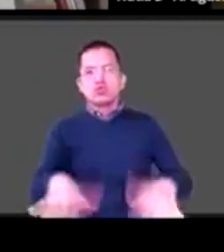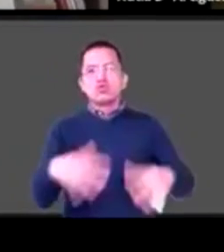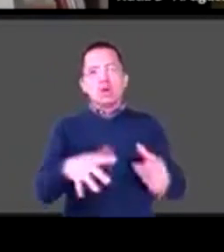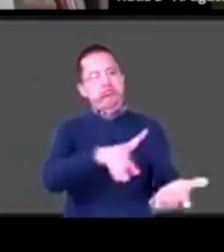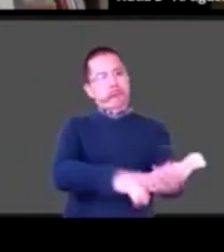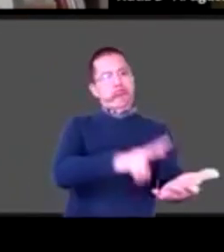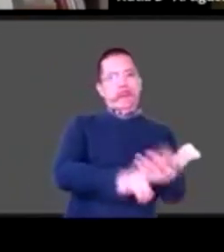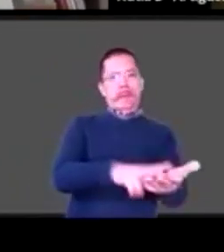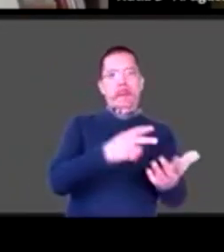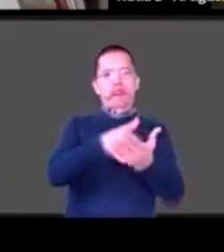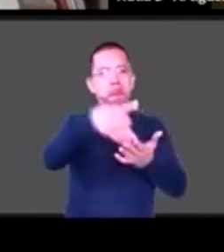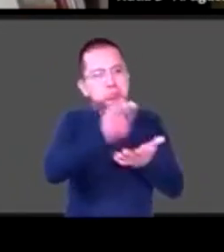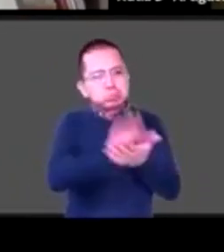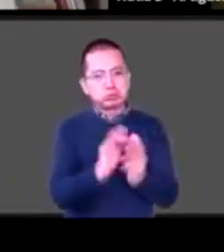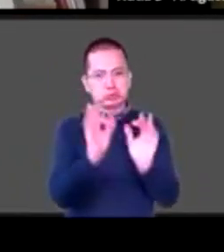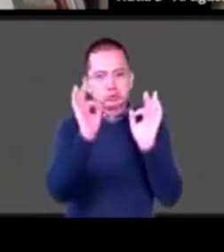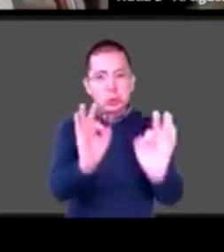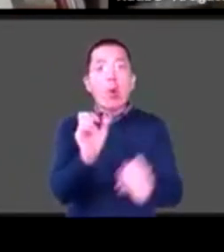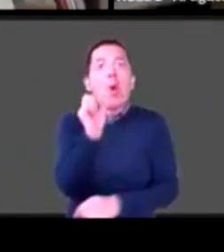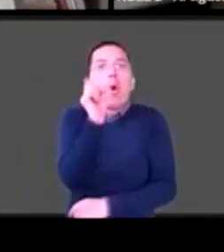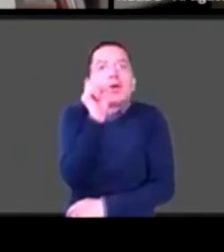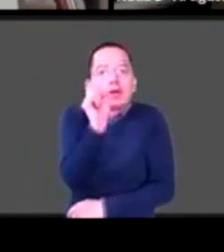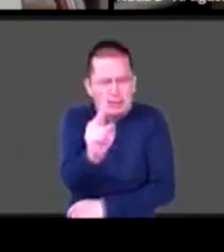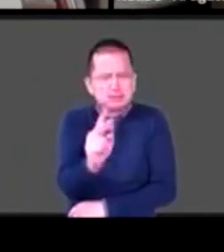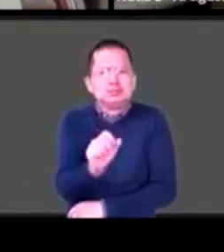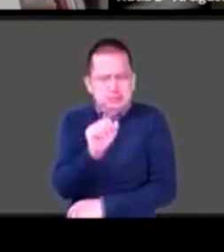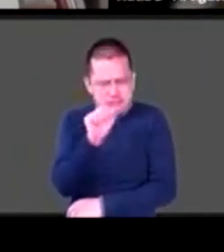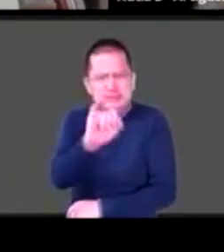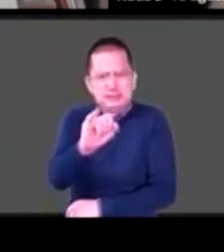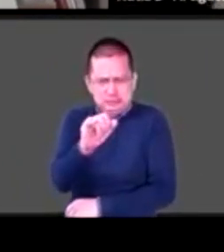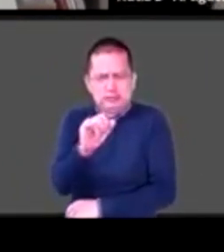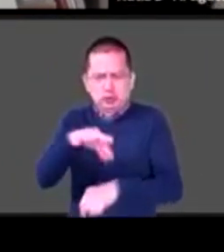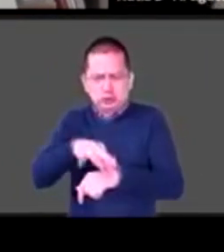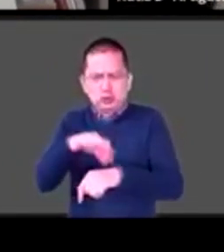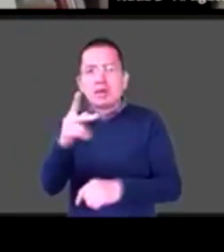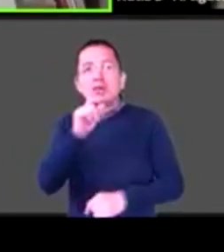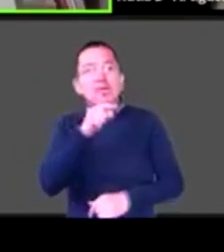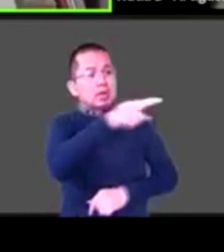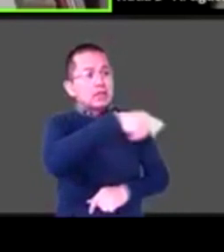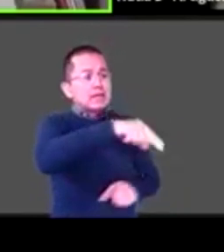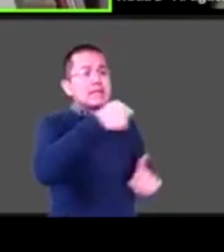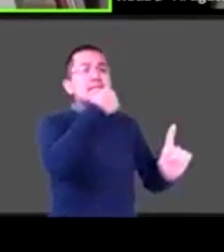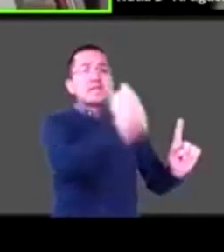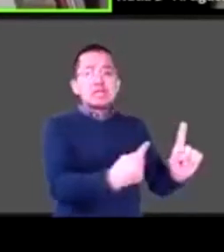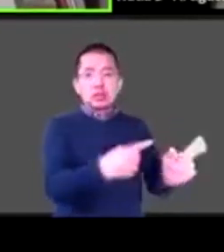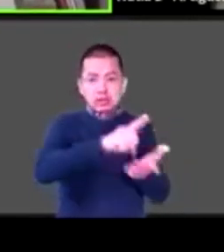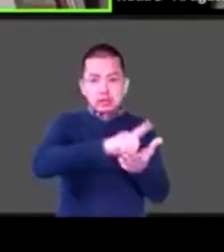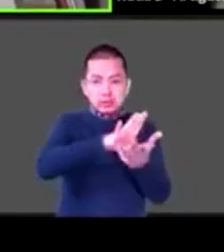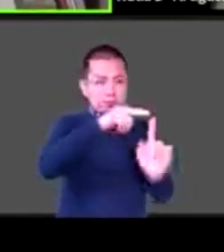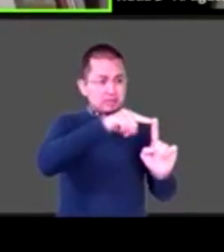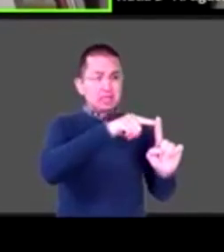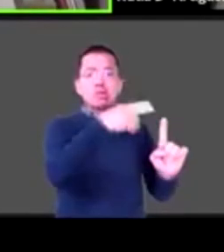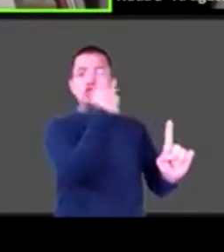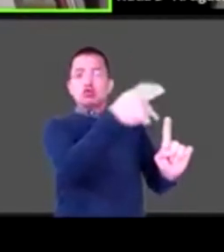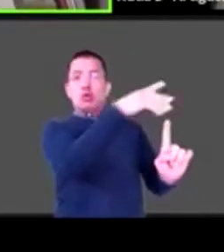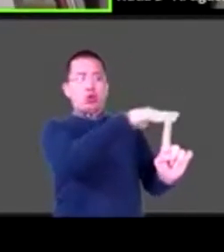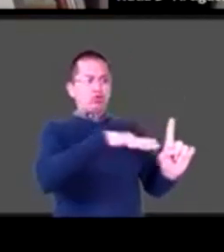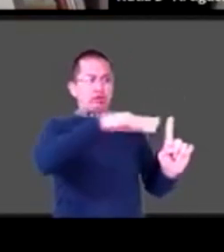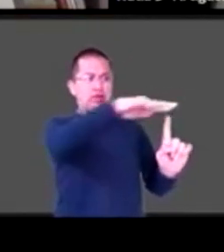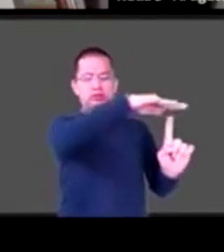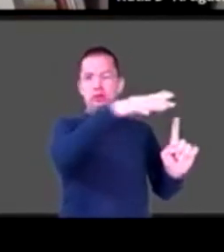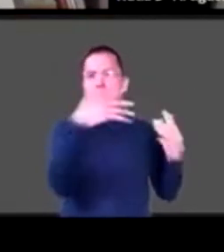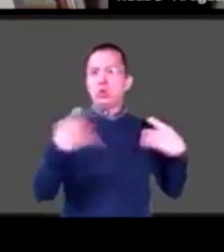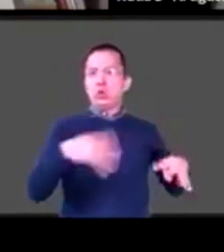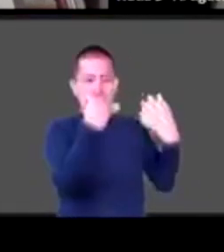y heroico lo que no se ve en el video, que es para que estos niños digan y hagan lo que están